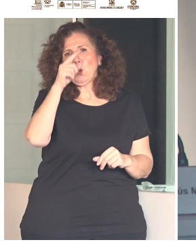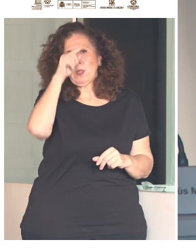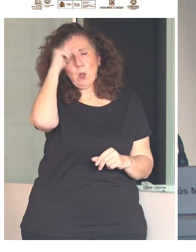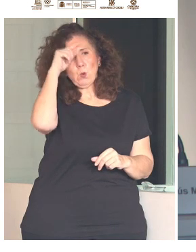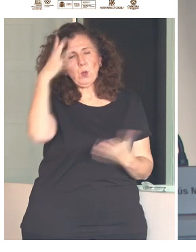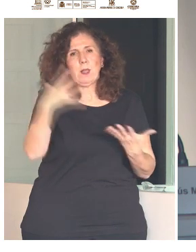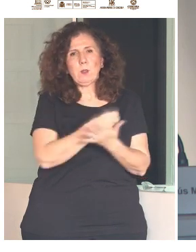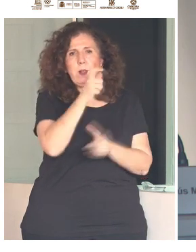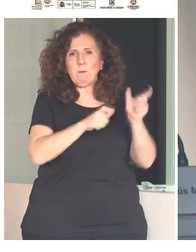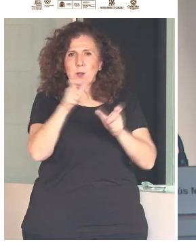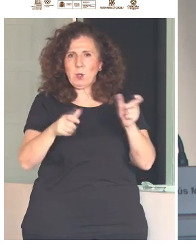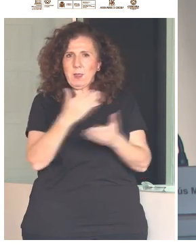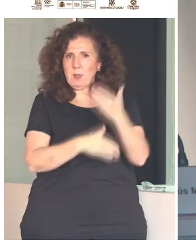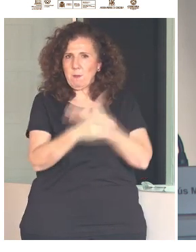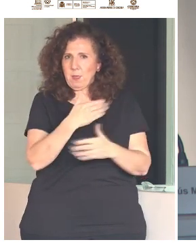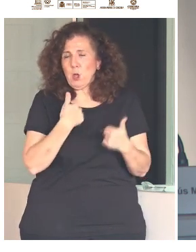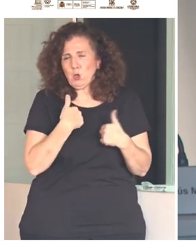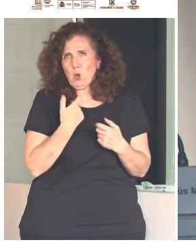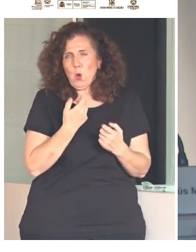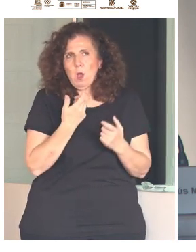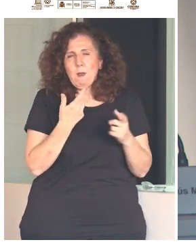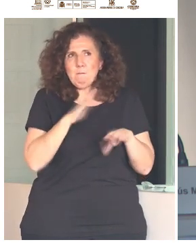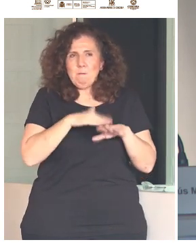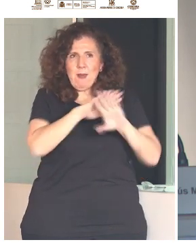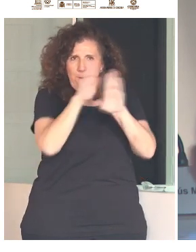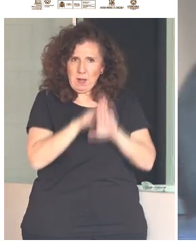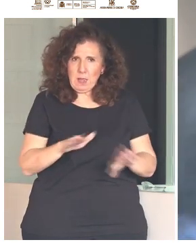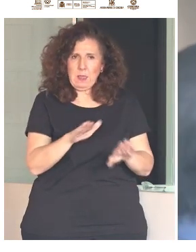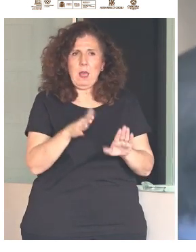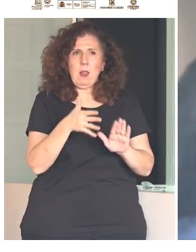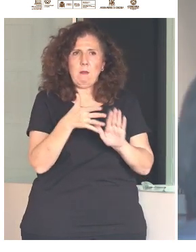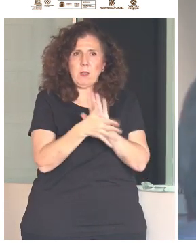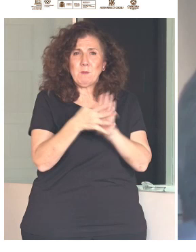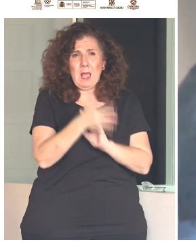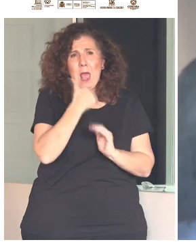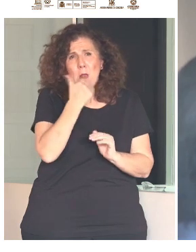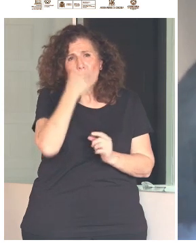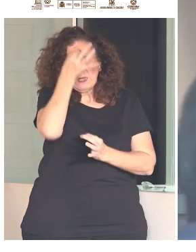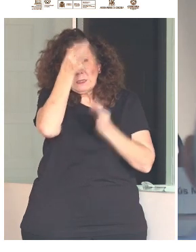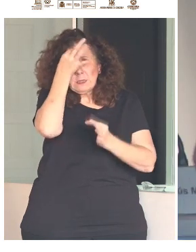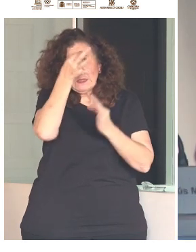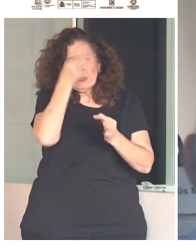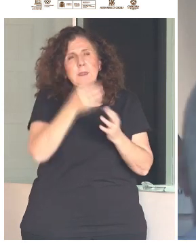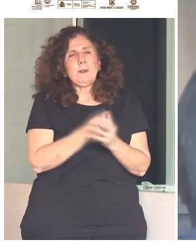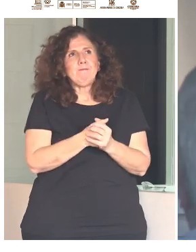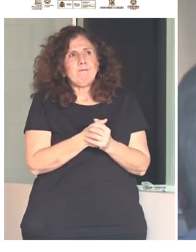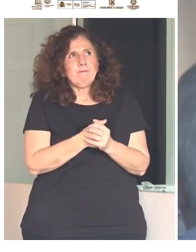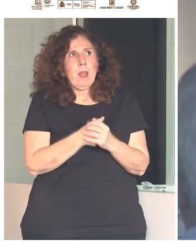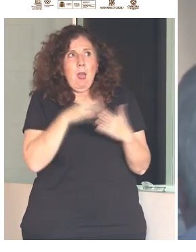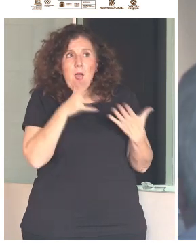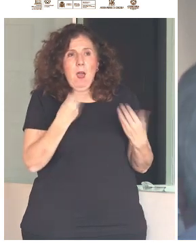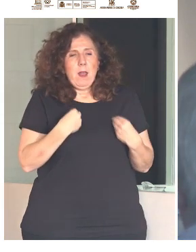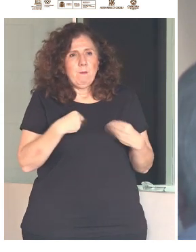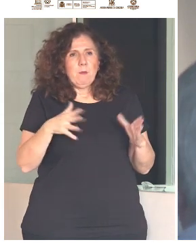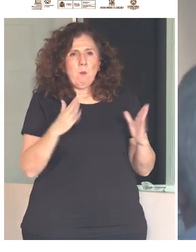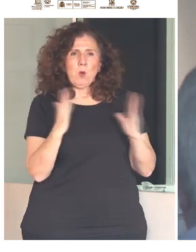Yo daré solo algunas pistas ya para finalizar. Ante la inseguridad jurídica, yo me he referido y me sigo refiriendo